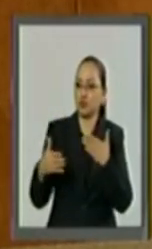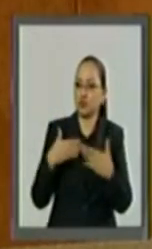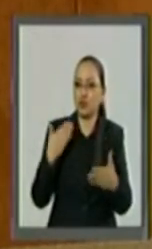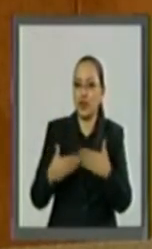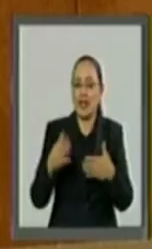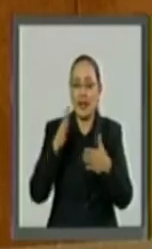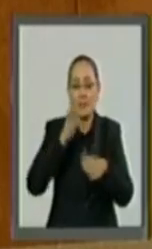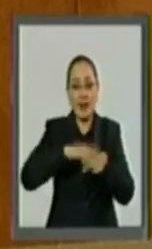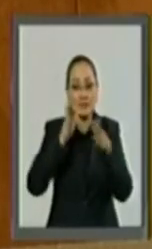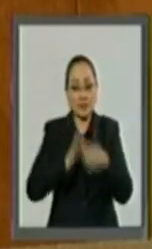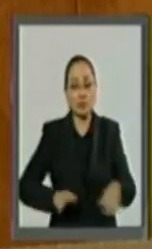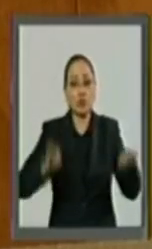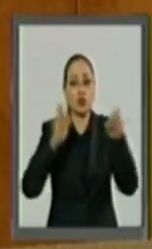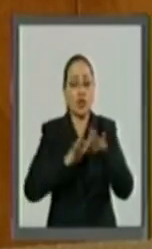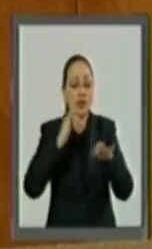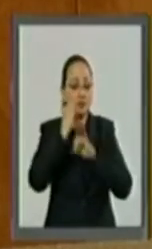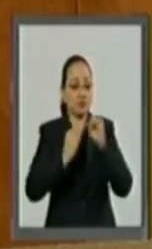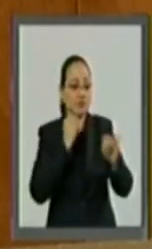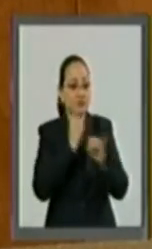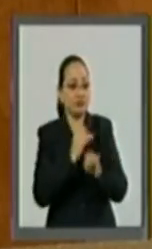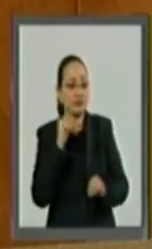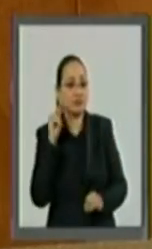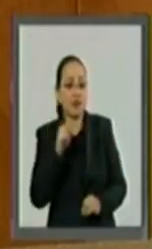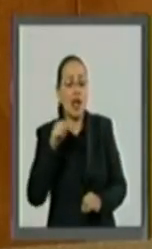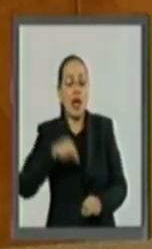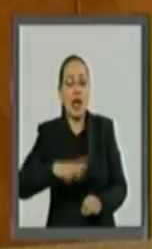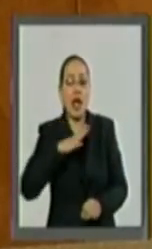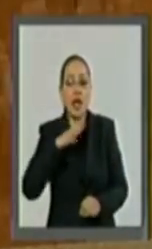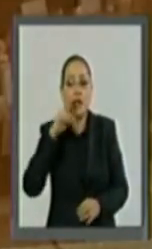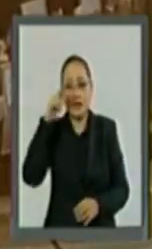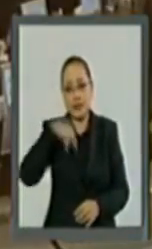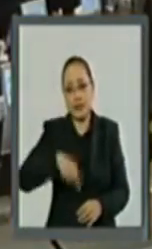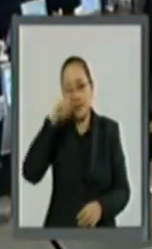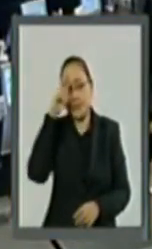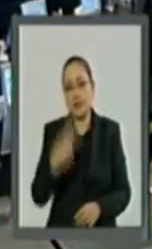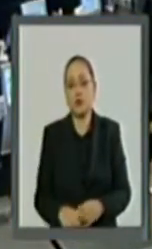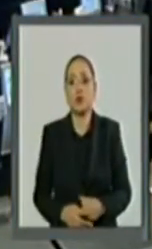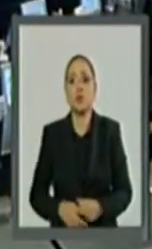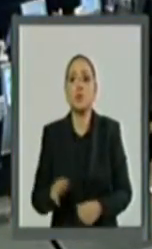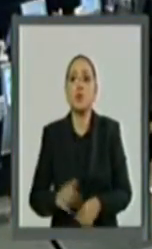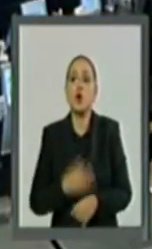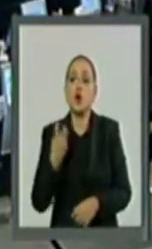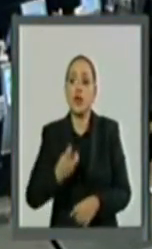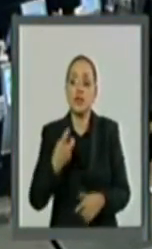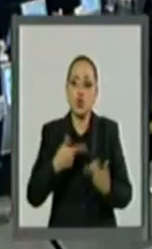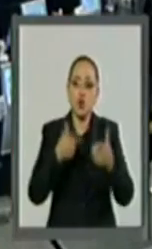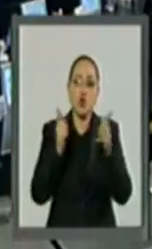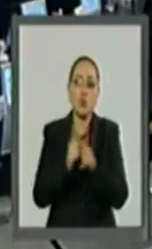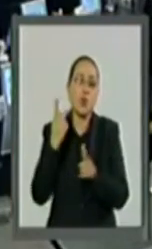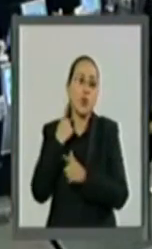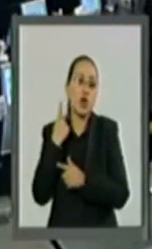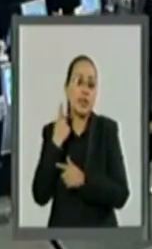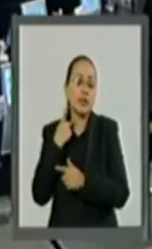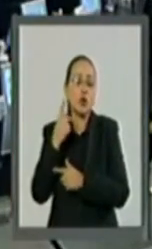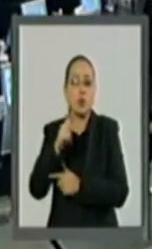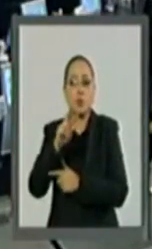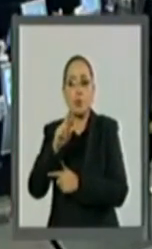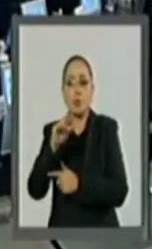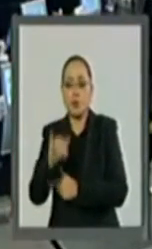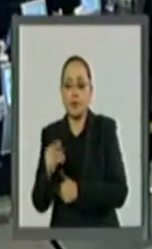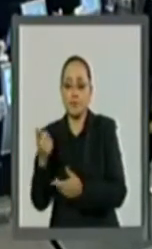internacional que ha tenido México. por ello, el Grupo Parlamentario del PRI en el Senado